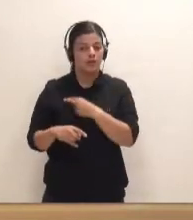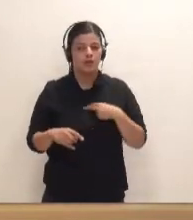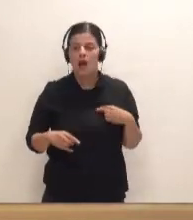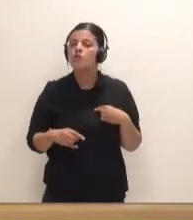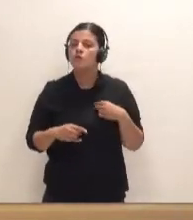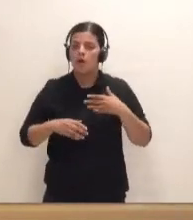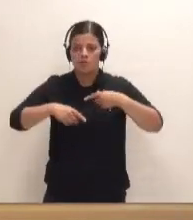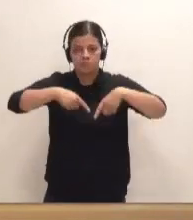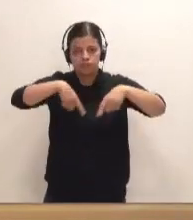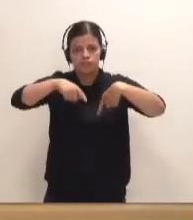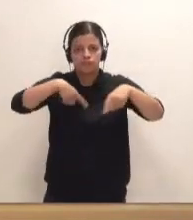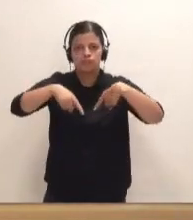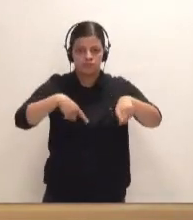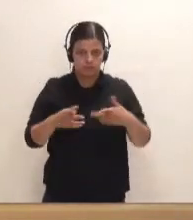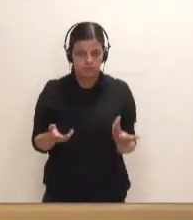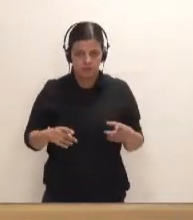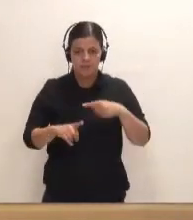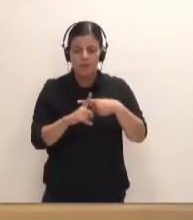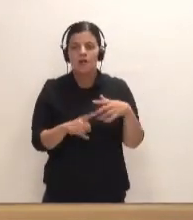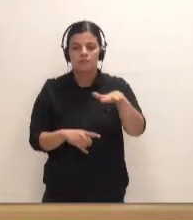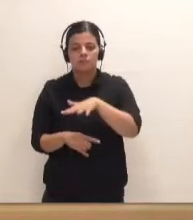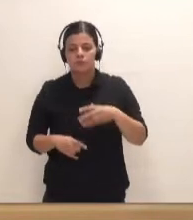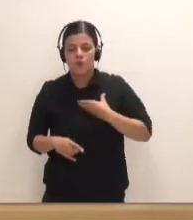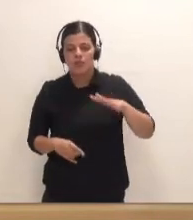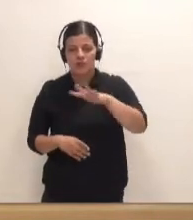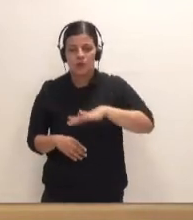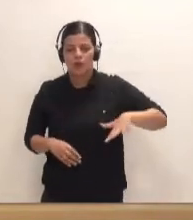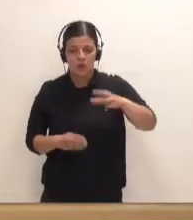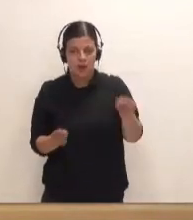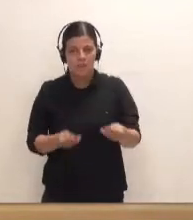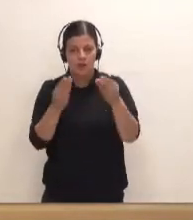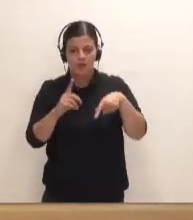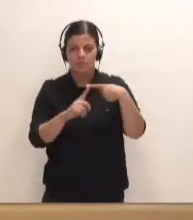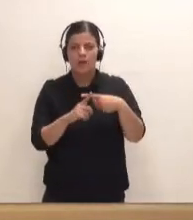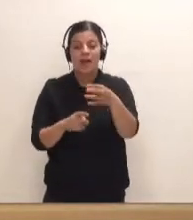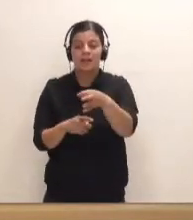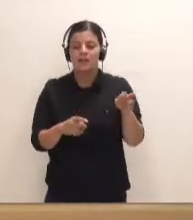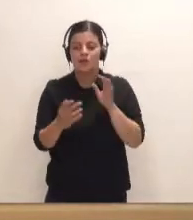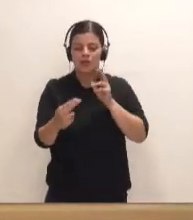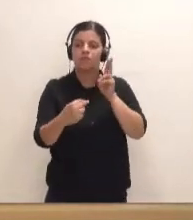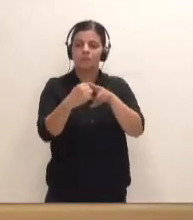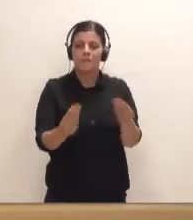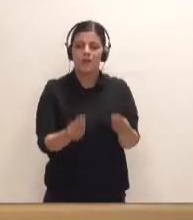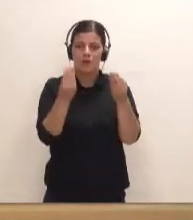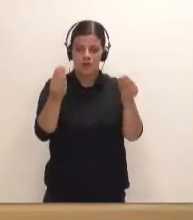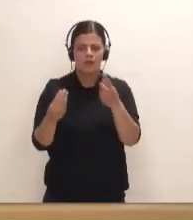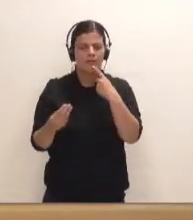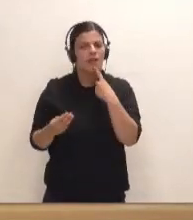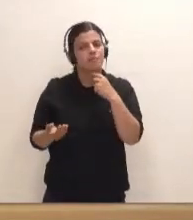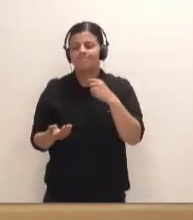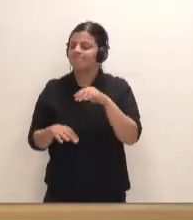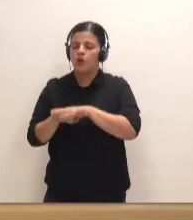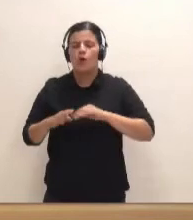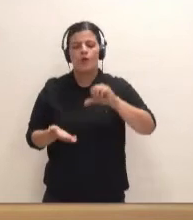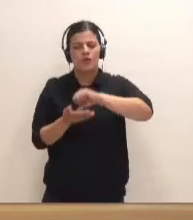e impulsar la economía de los municipios de la zona, así como para reforzar la conectividad entre las islas. Decía usted que el gobierno central no puede seguir poniendo